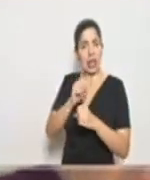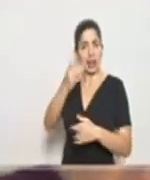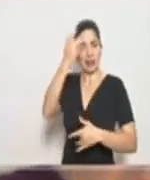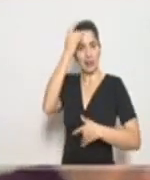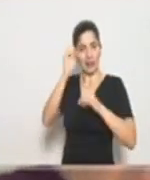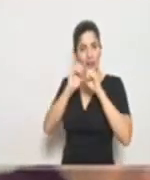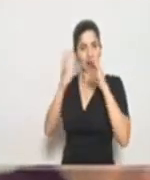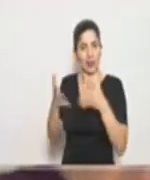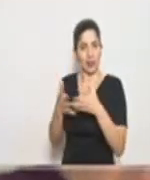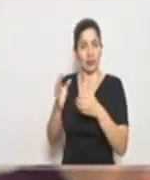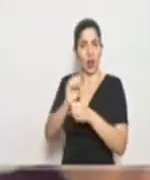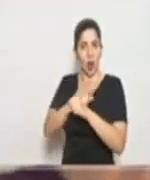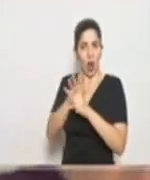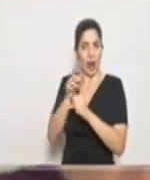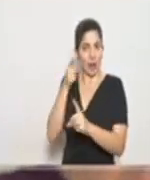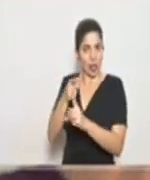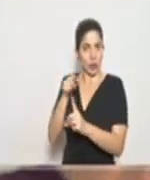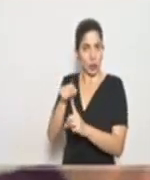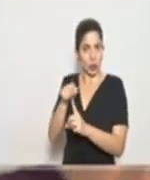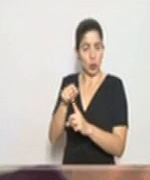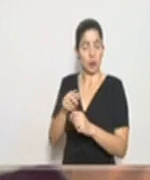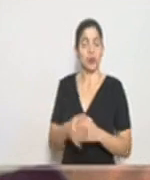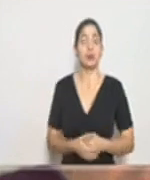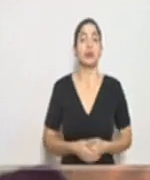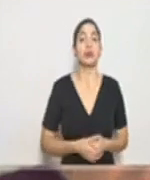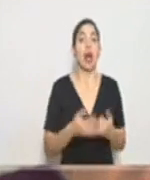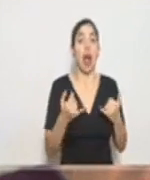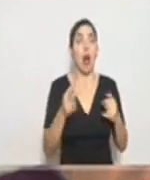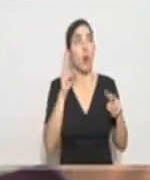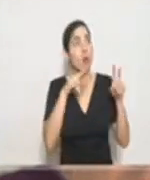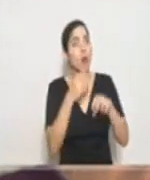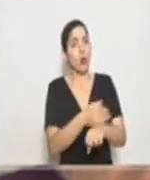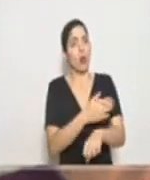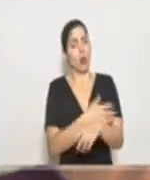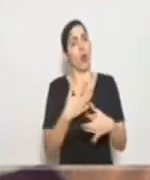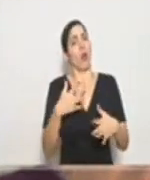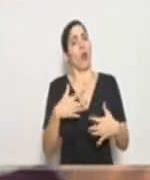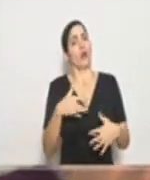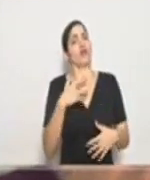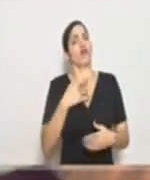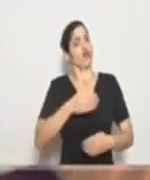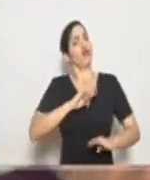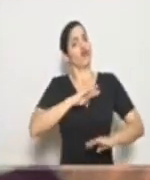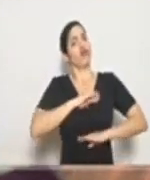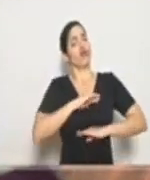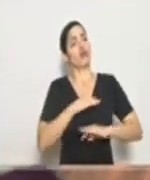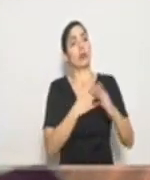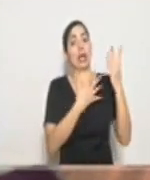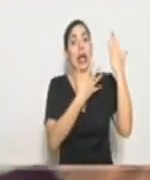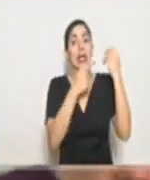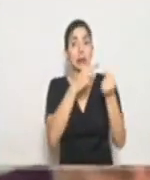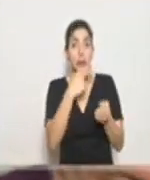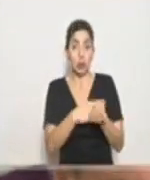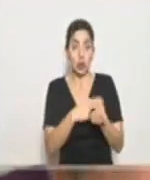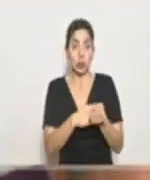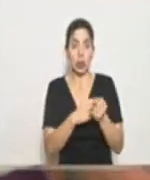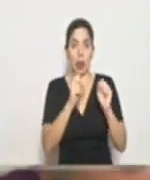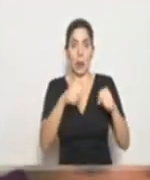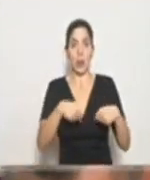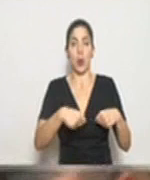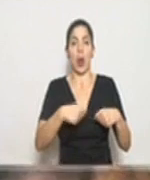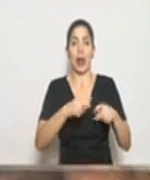por el coronavirus. Los avances fueron muy satisfactorios. Esperamos que este hospital entre en